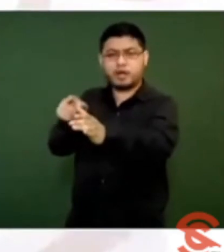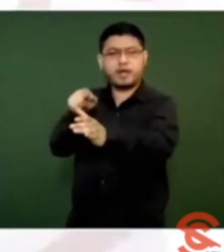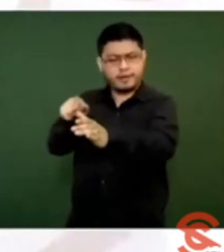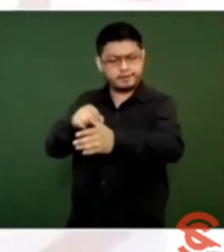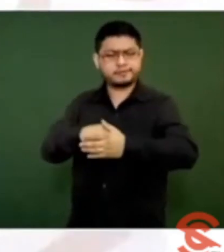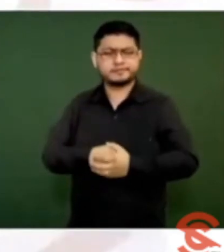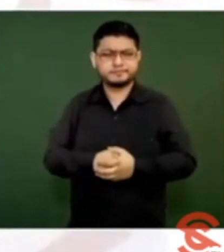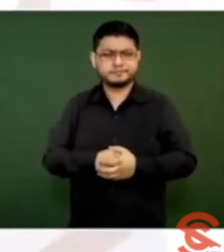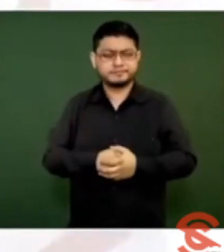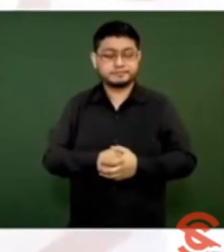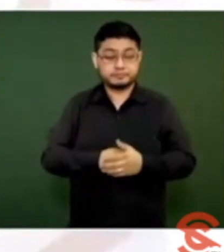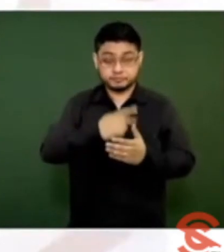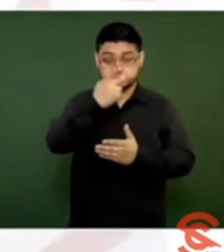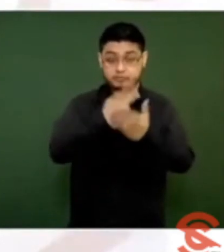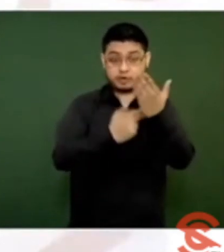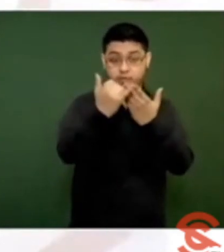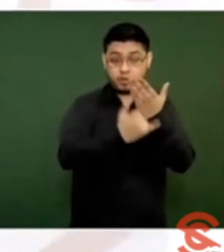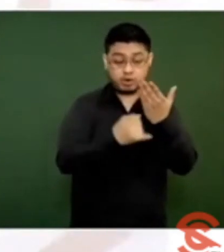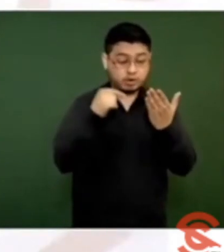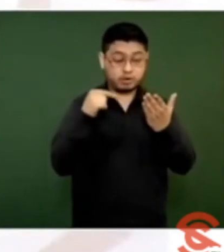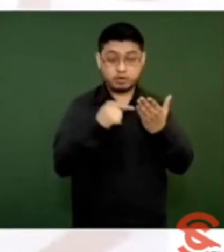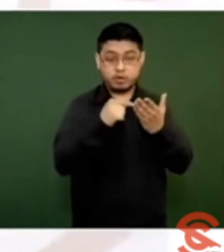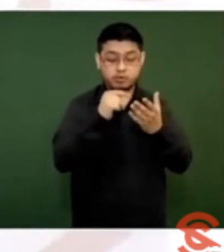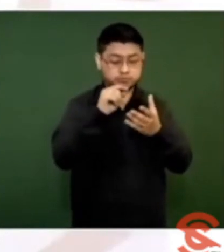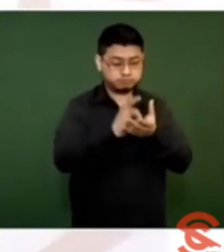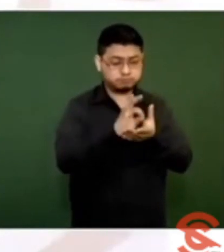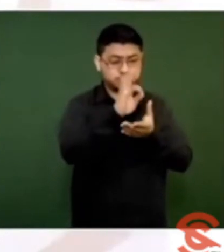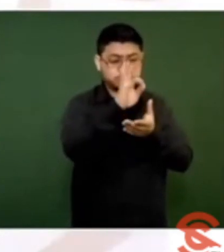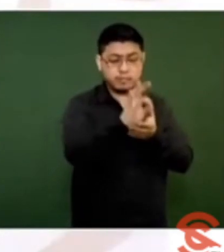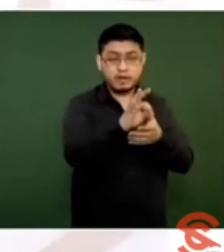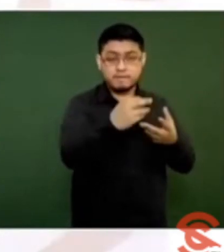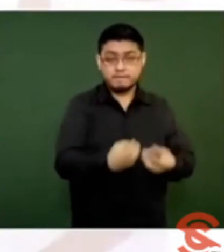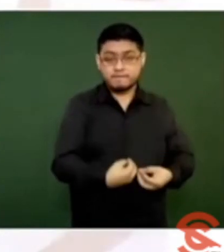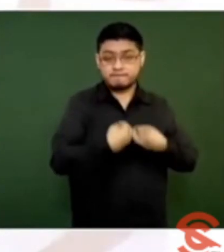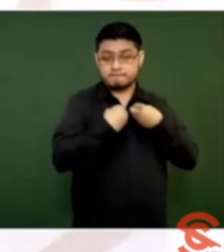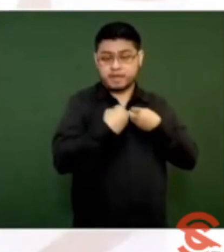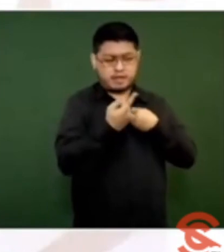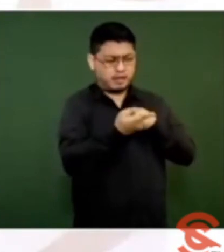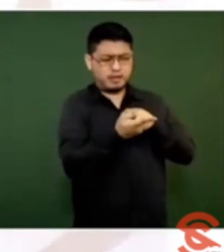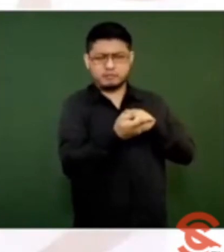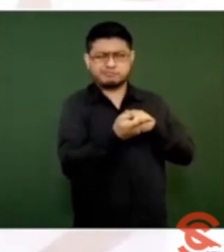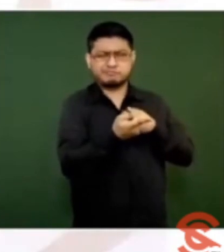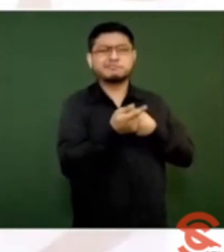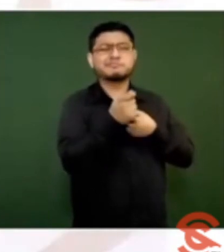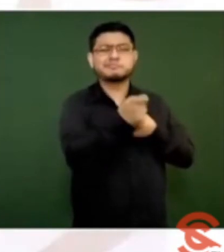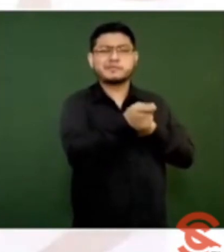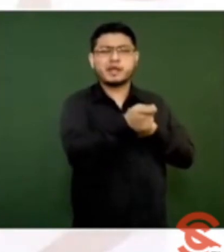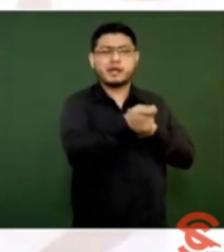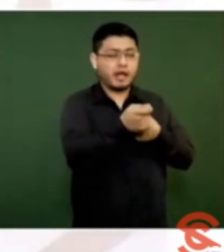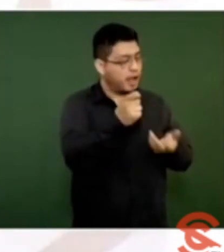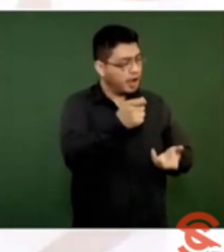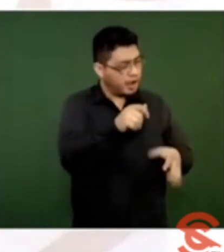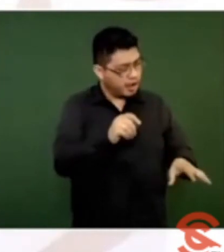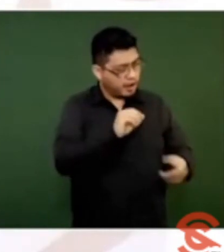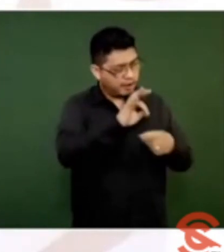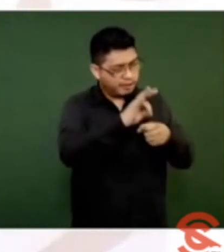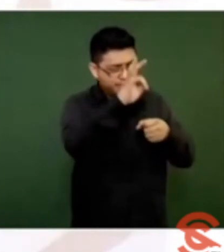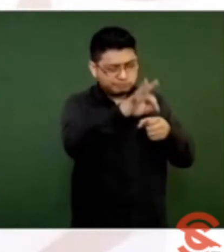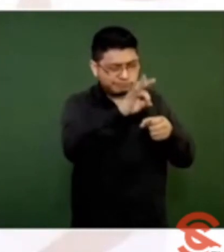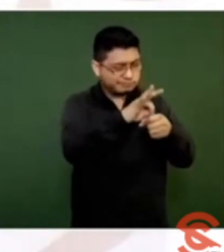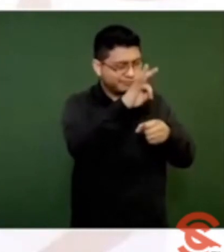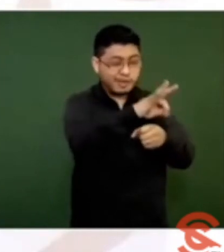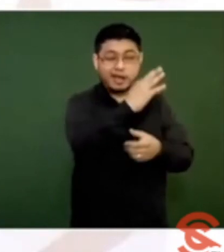Vida es el mejor programa de reforestación del mundo. No hay